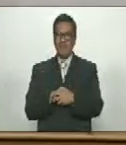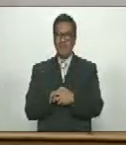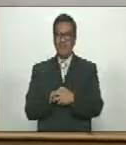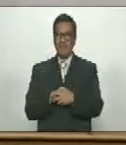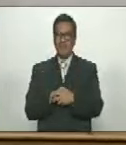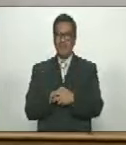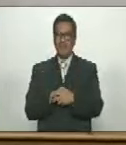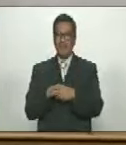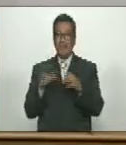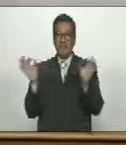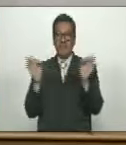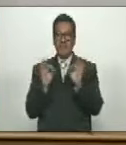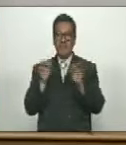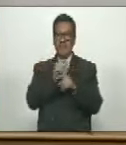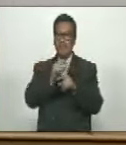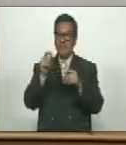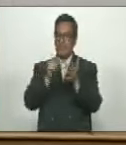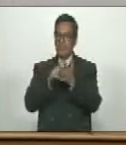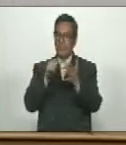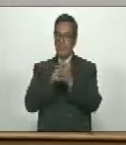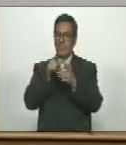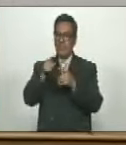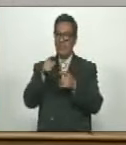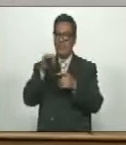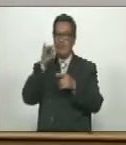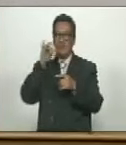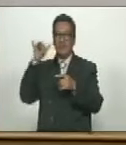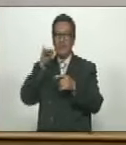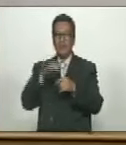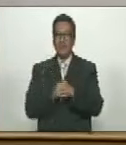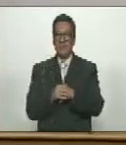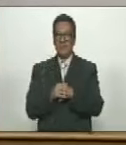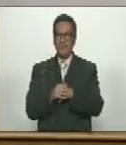No Hay Más Puntos De Información